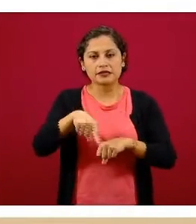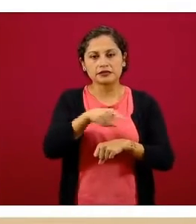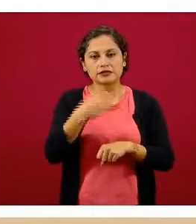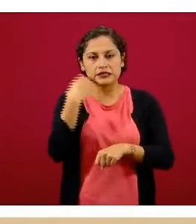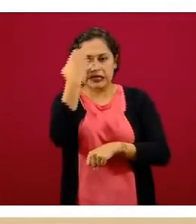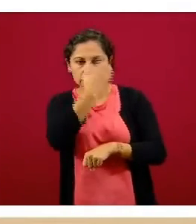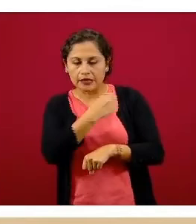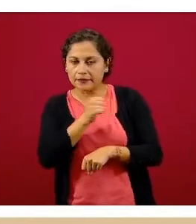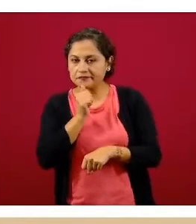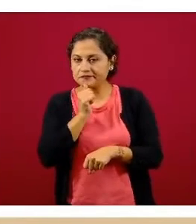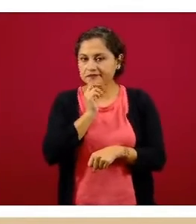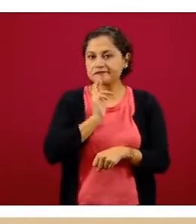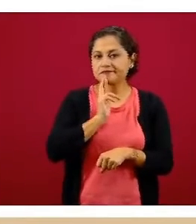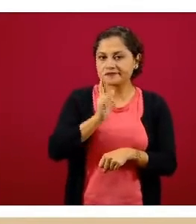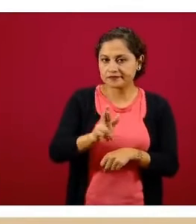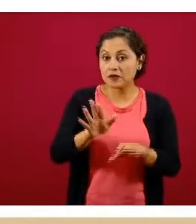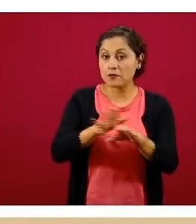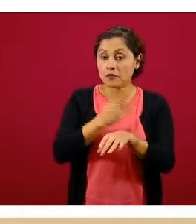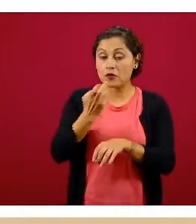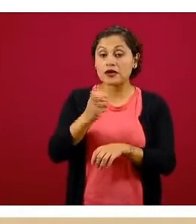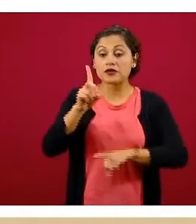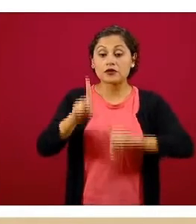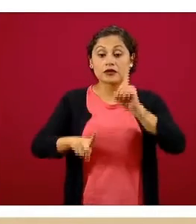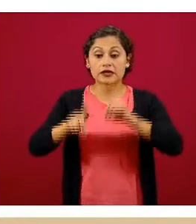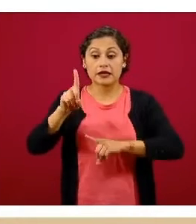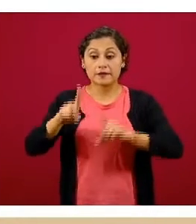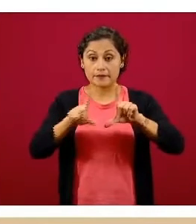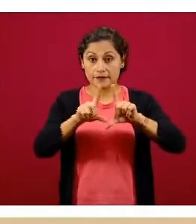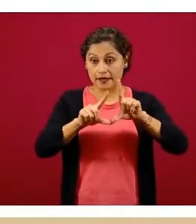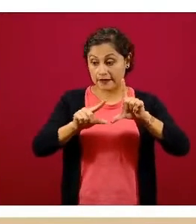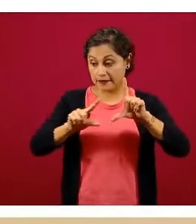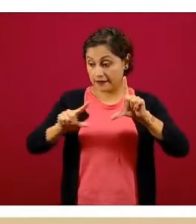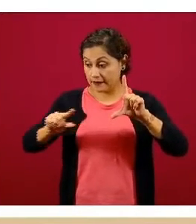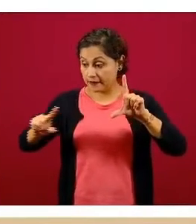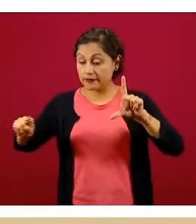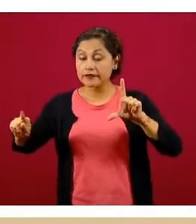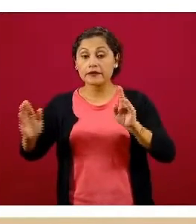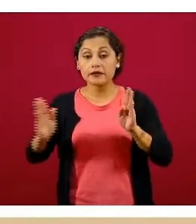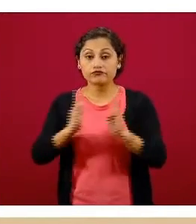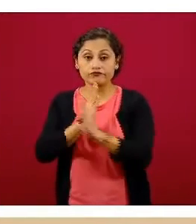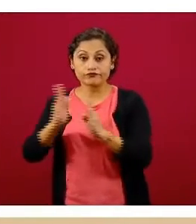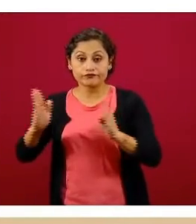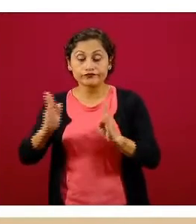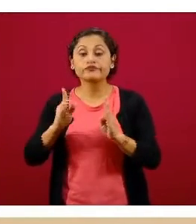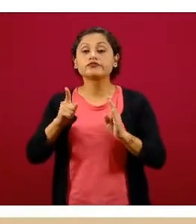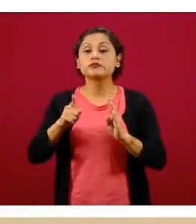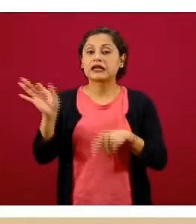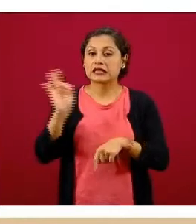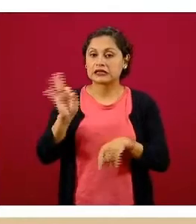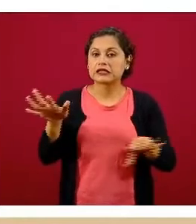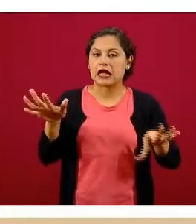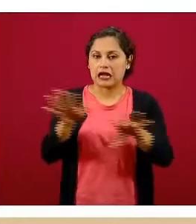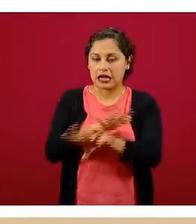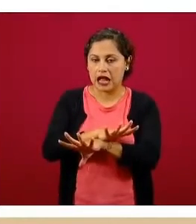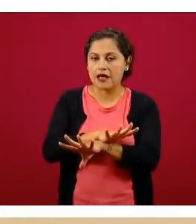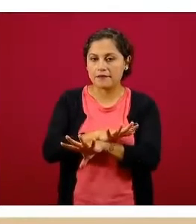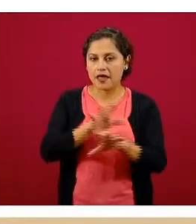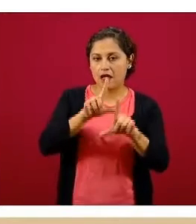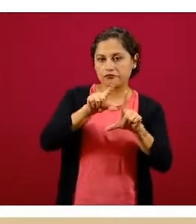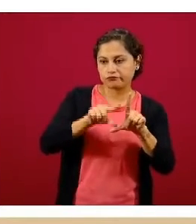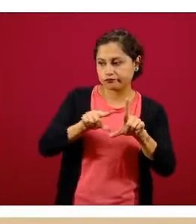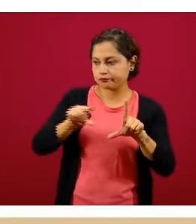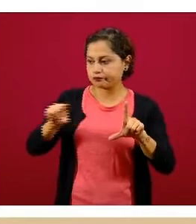tanto, la posición que guardan en relación a sus casos confirmados podría rápidamente cambiar